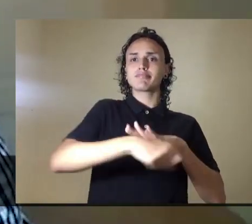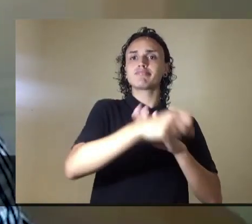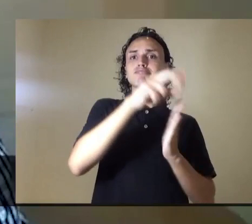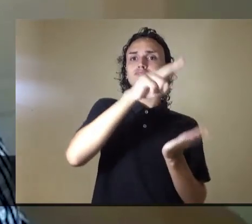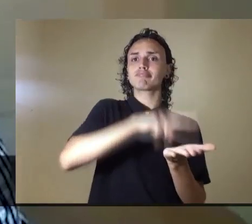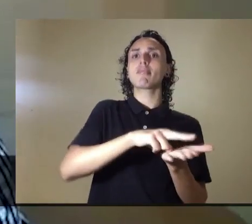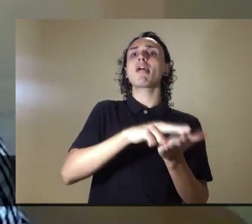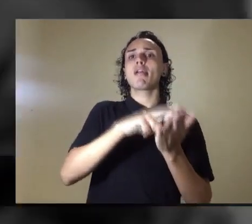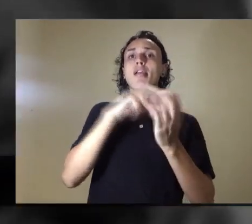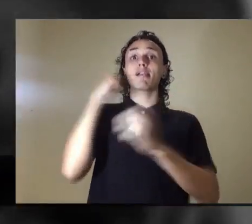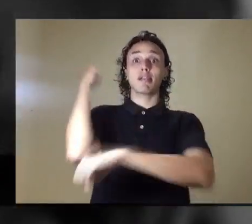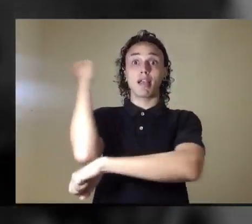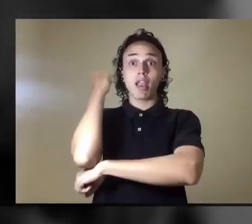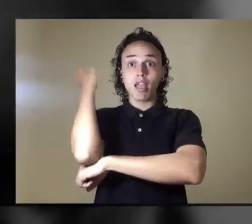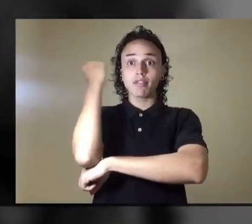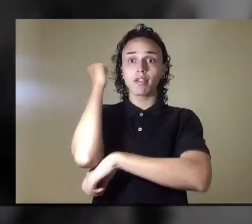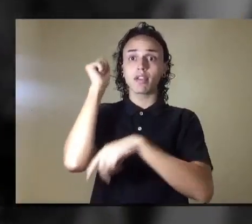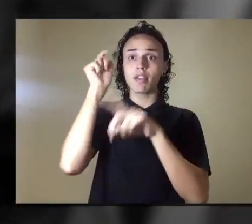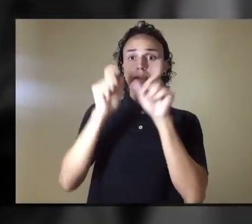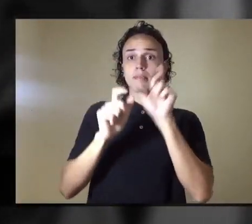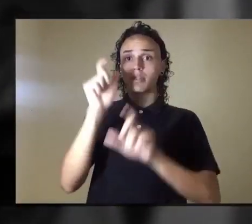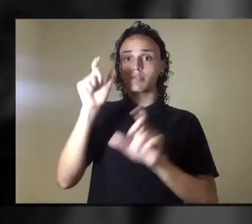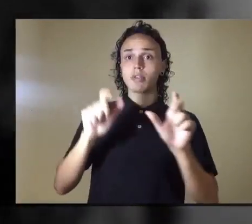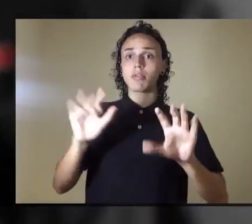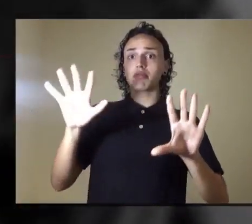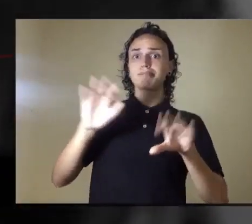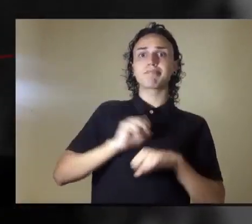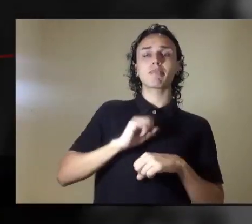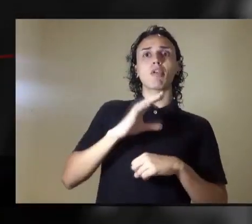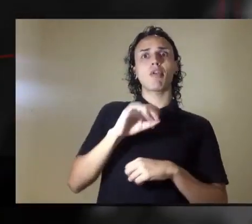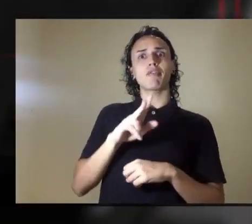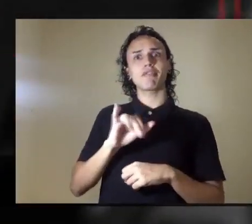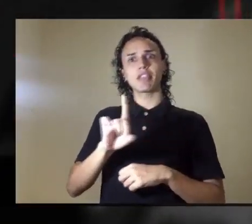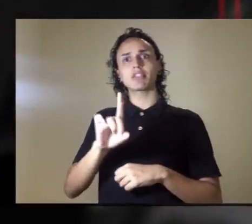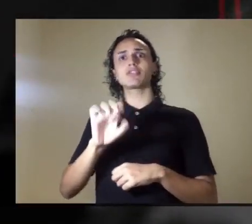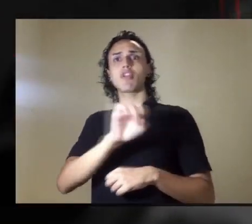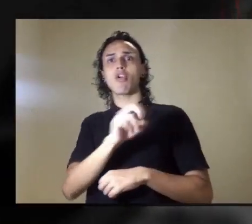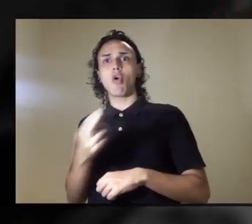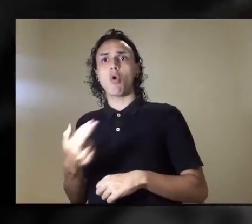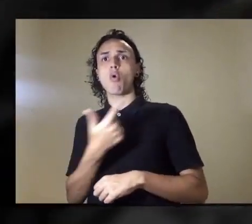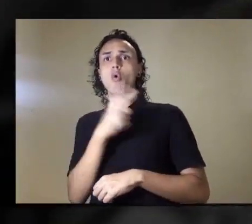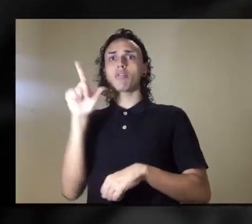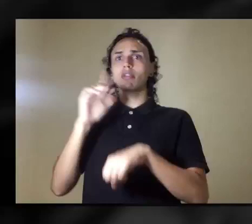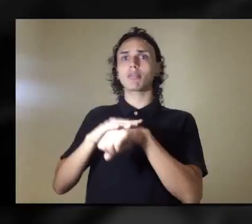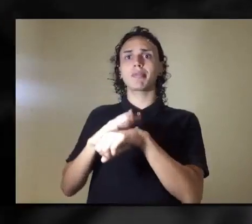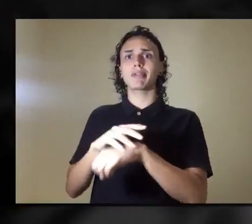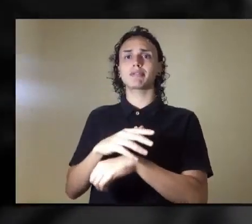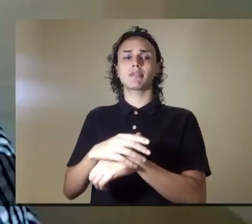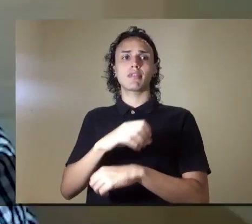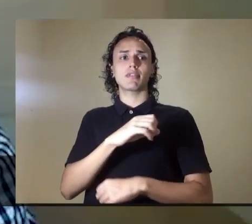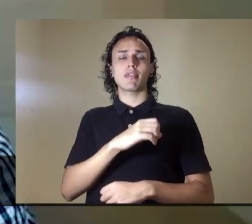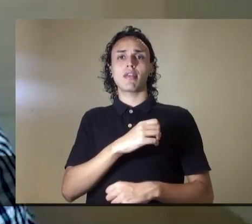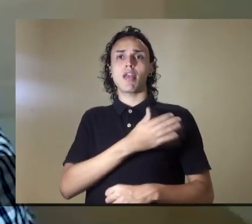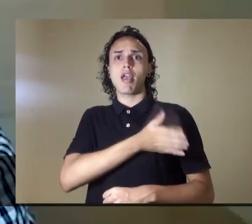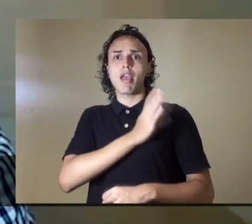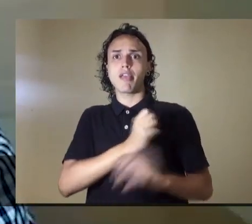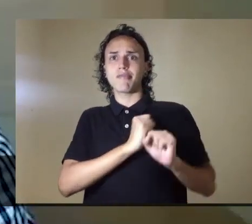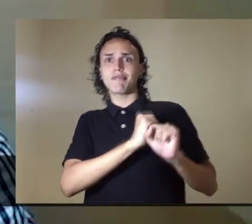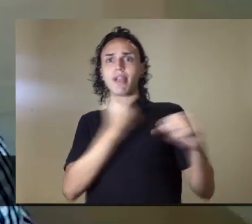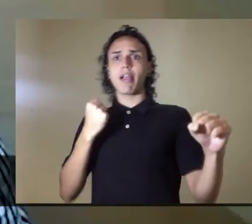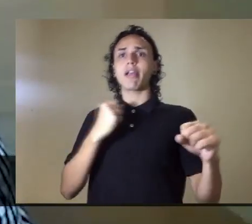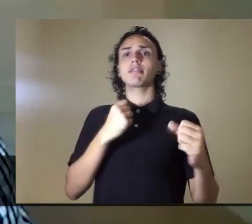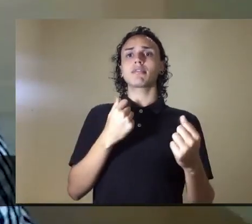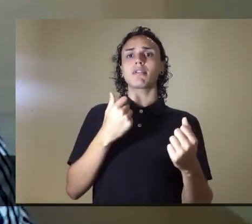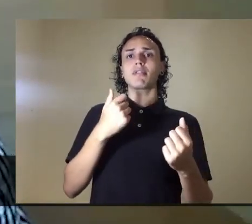acoge ni a los de COVID, ni a los de infarto, ni a los de infecciones de otro tipo. Es un problema que se extiende